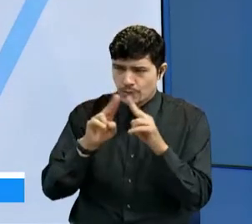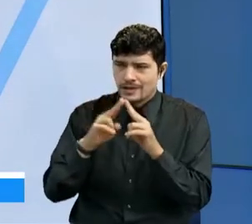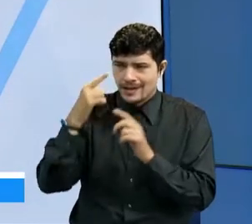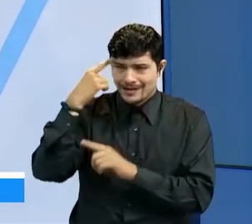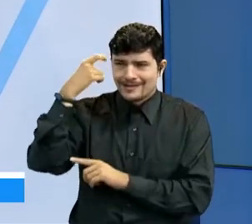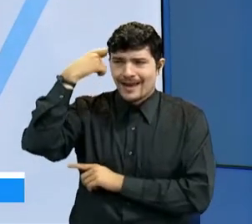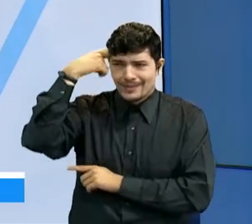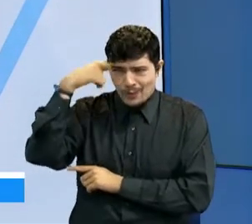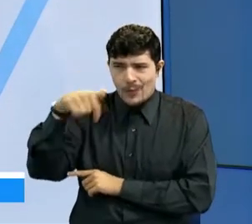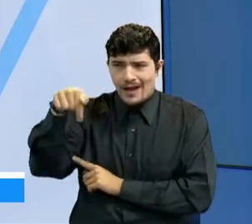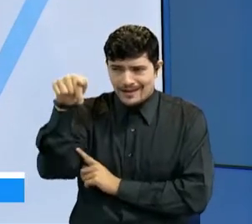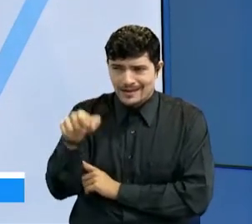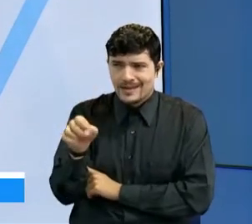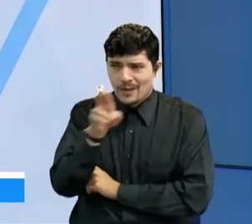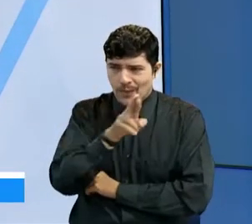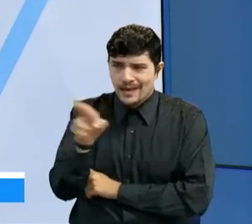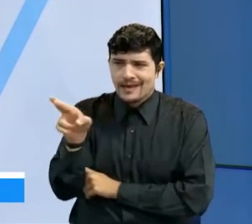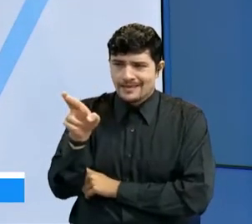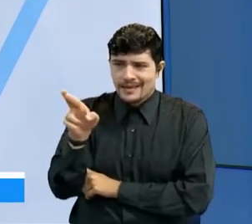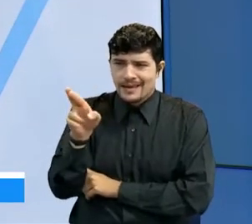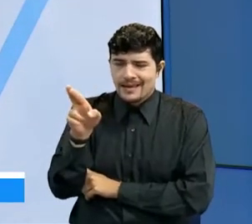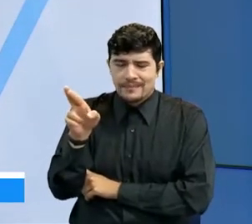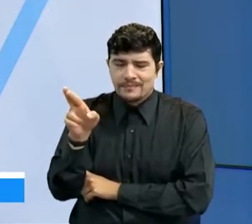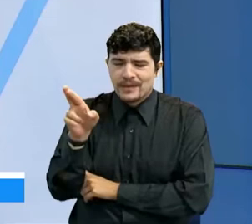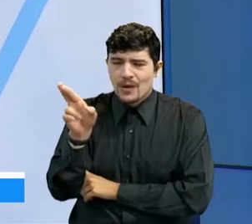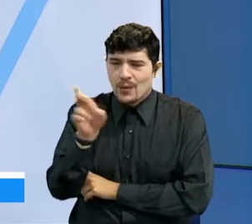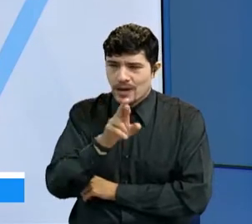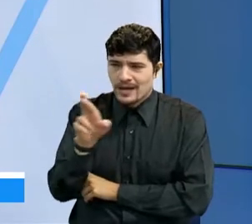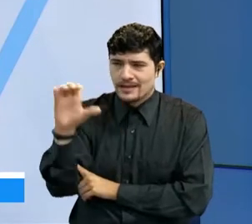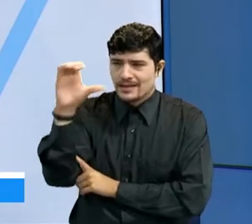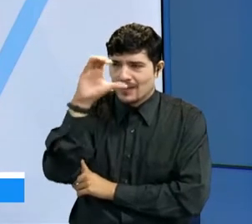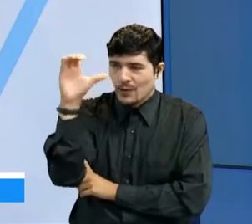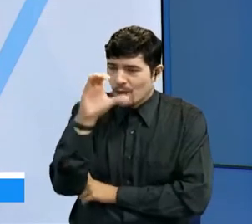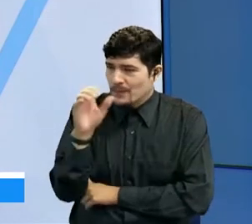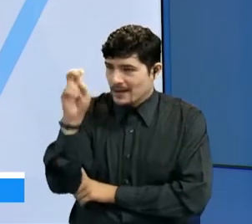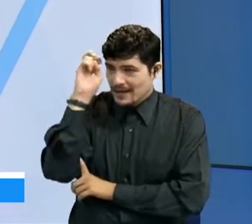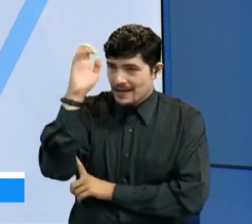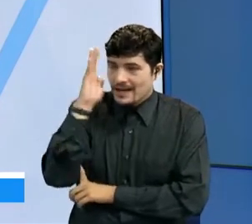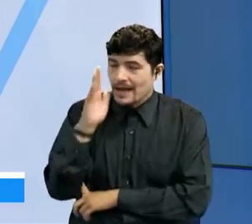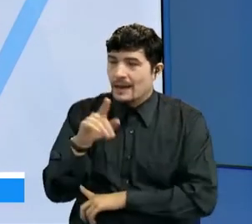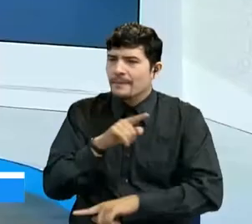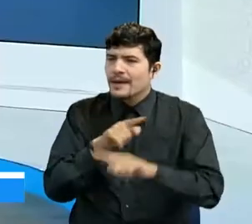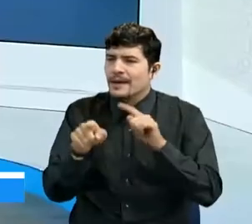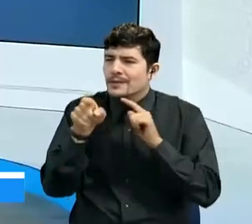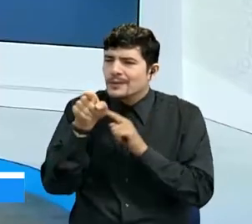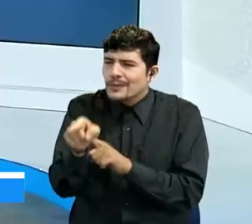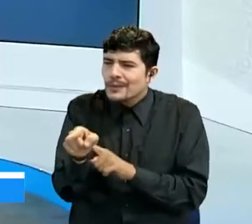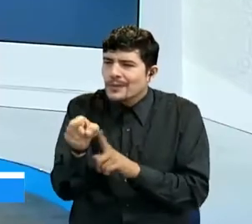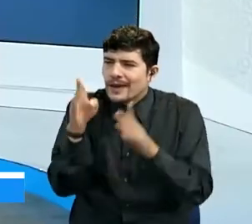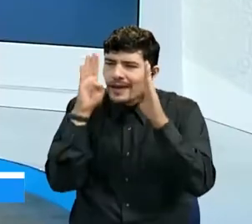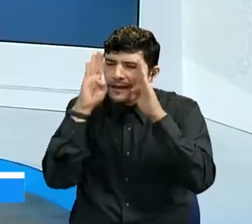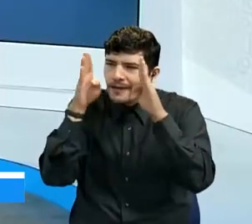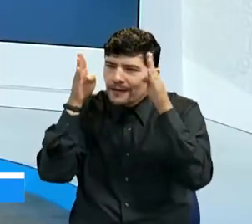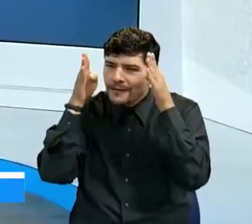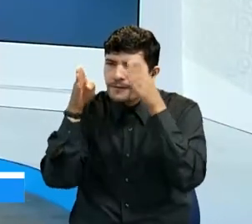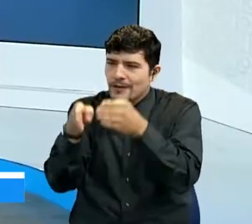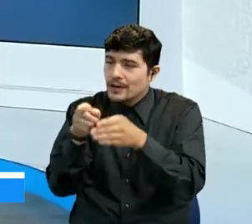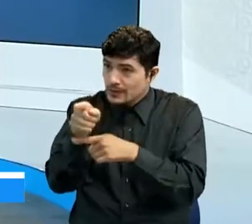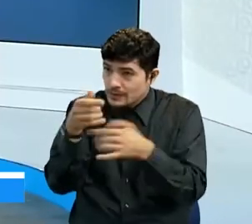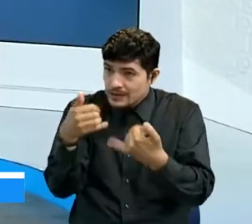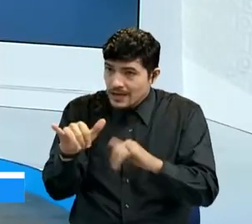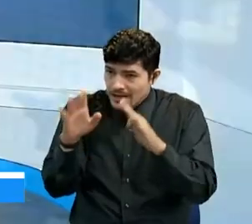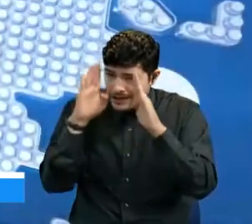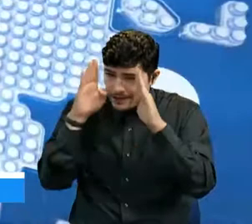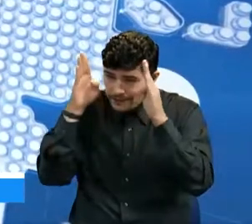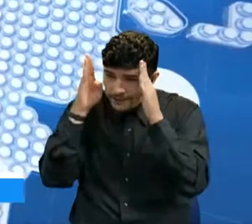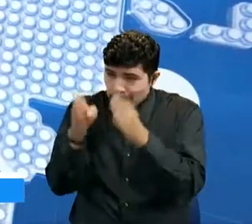oriente del país, el Gran Santander. ¿Alguno en particular, senadora, a la cual usted le va a echar el ojo y le va a apostar todo su legislatura allá al interior del Senado